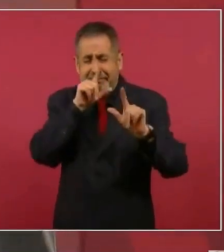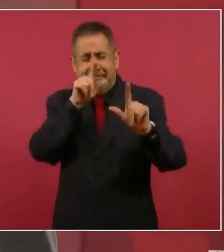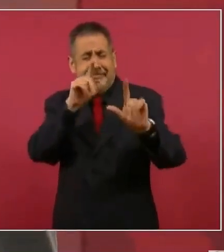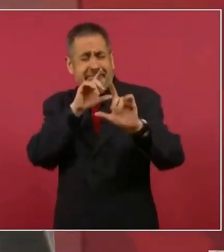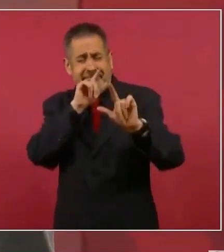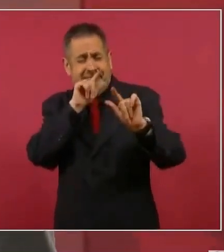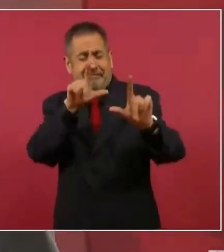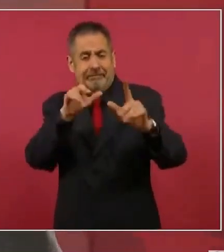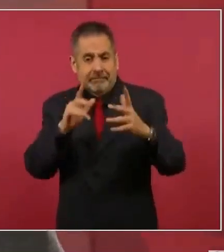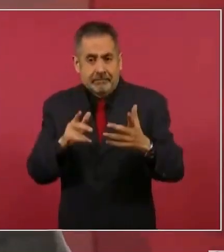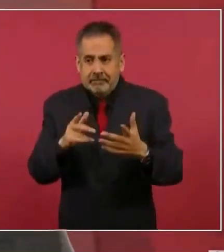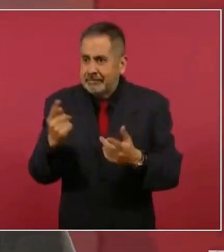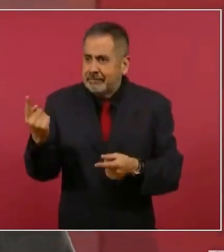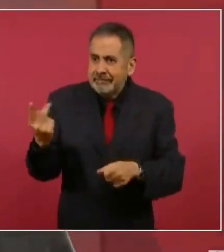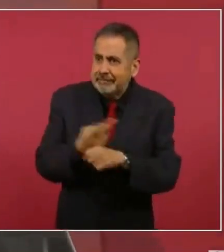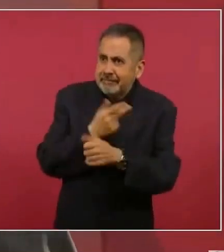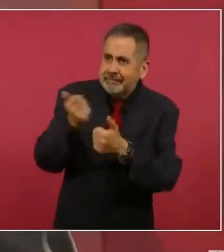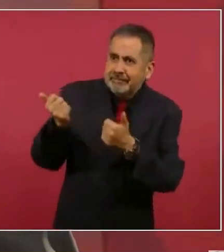Y ¿qué trajiste?